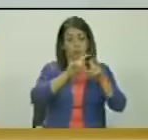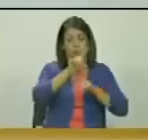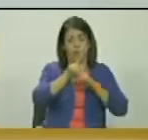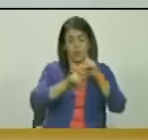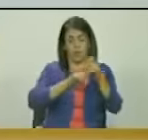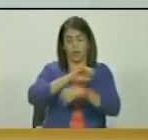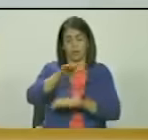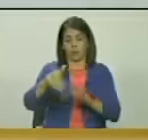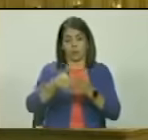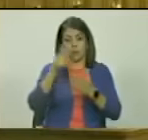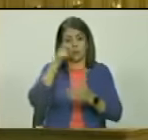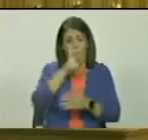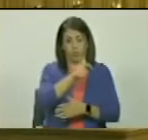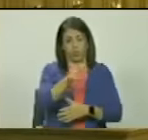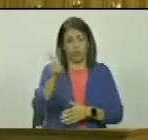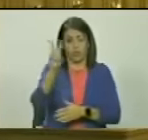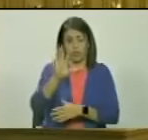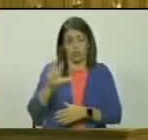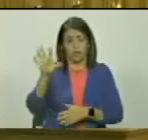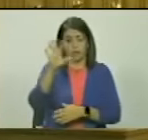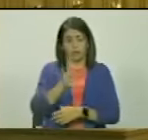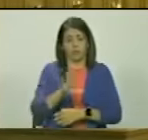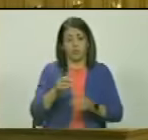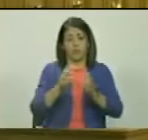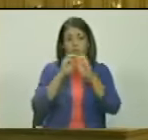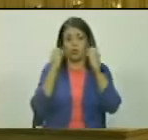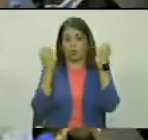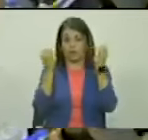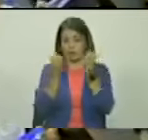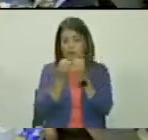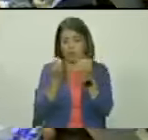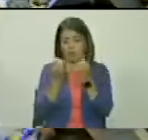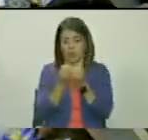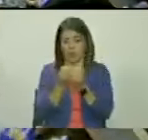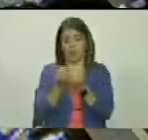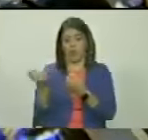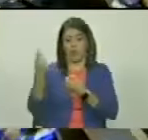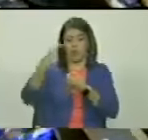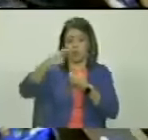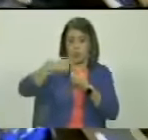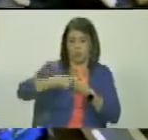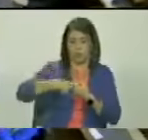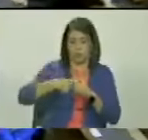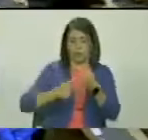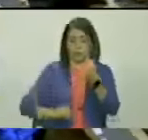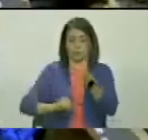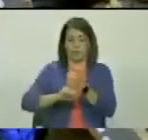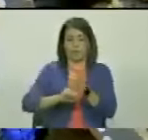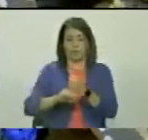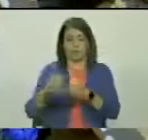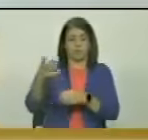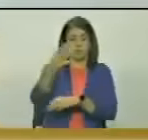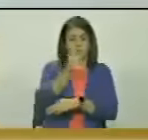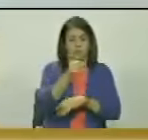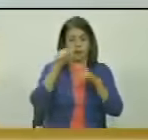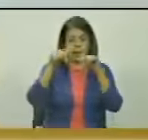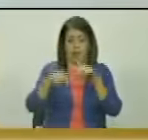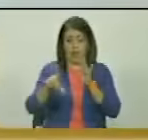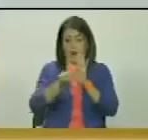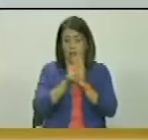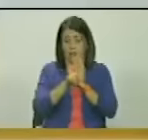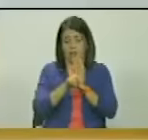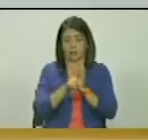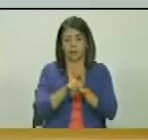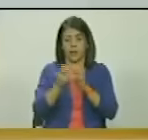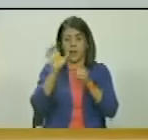con todo el pueblo de Venezuela, con las organizaciones que están involucradas en los alcances de esa ley,